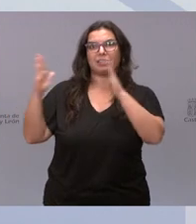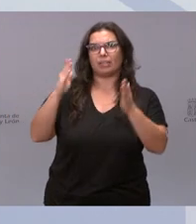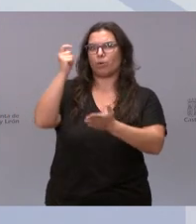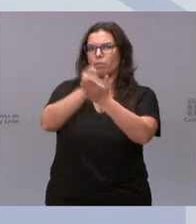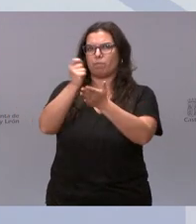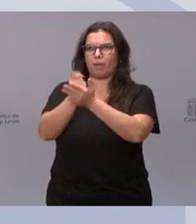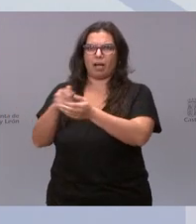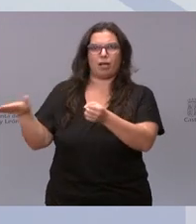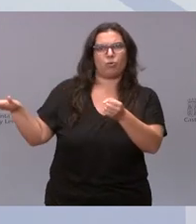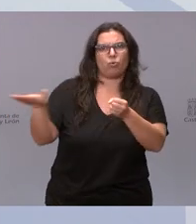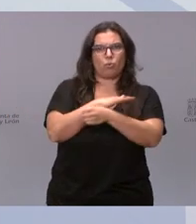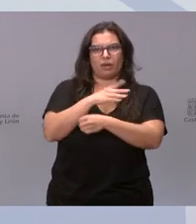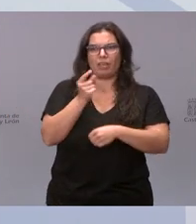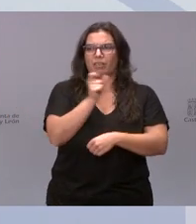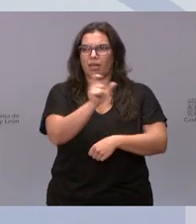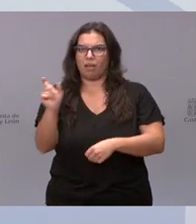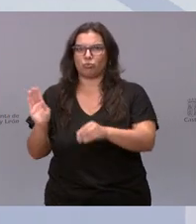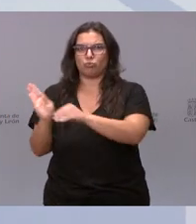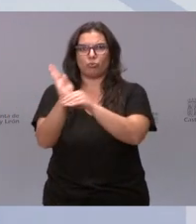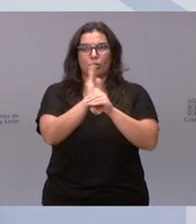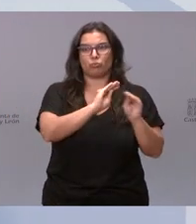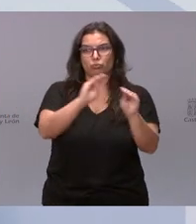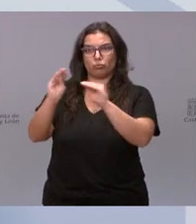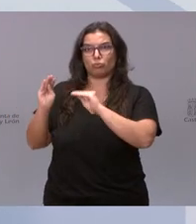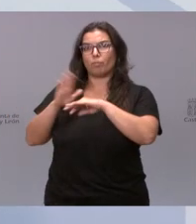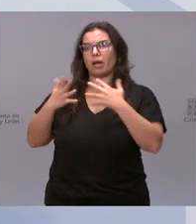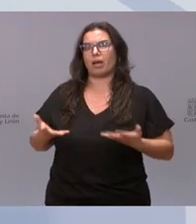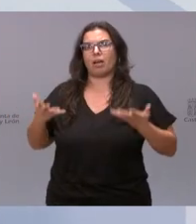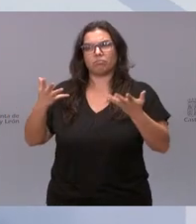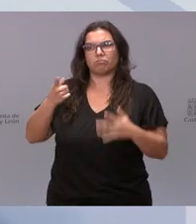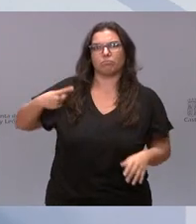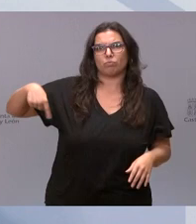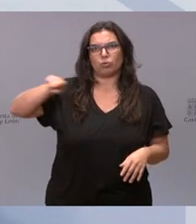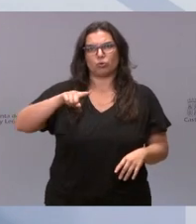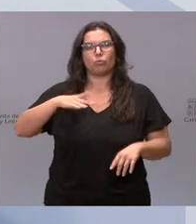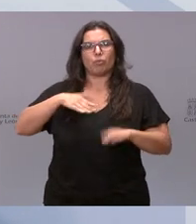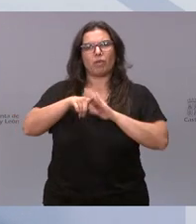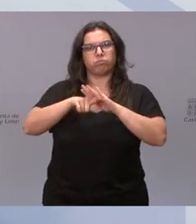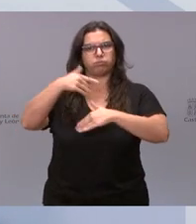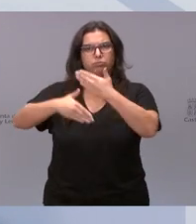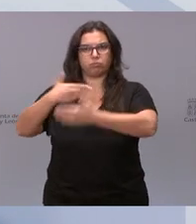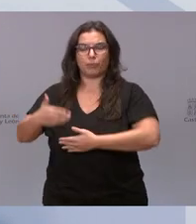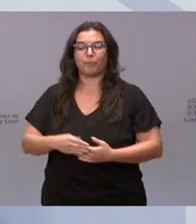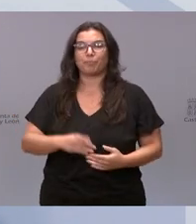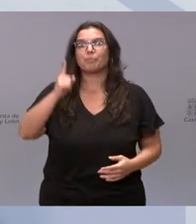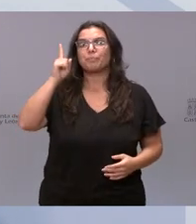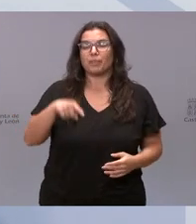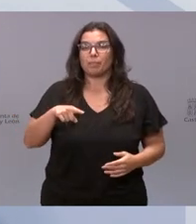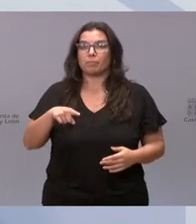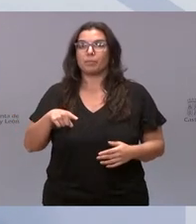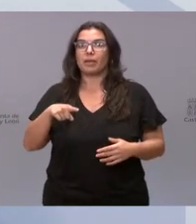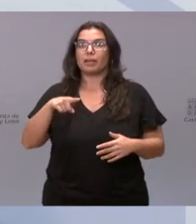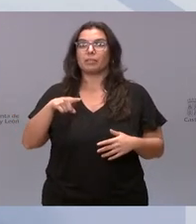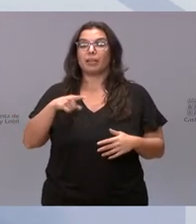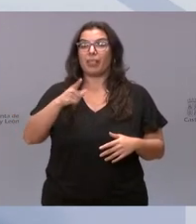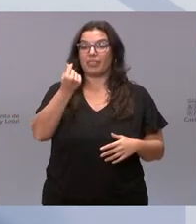las cantidades que recibís para ponerlas a vuestra disposición. También vamos a complementar con